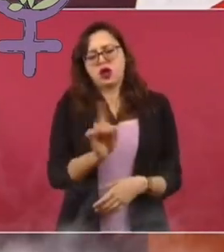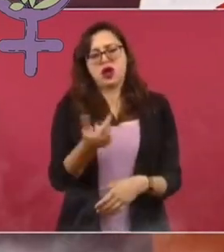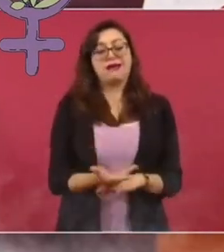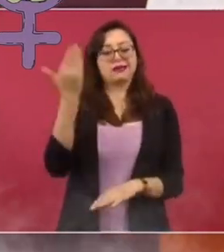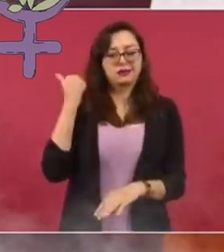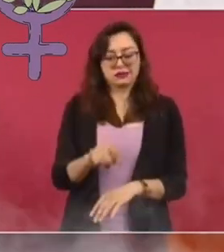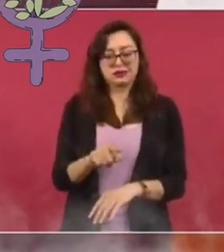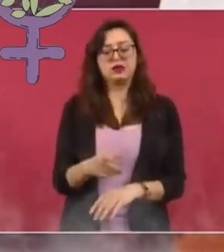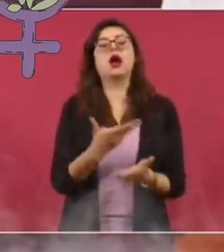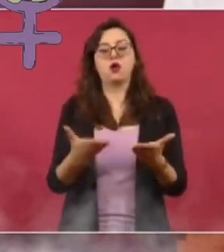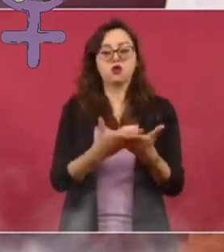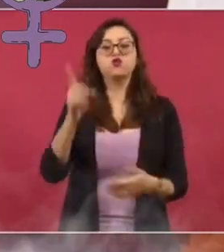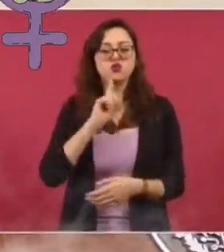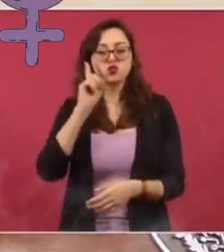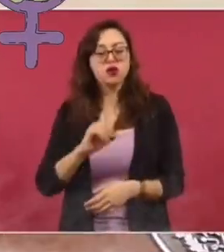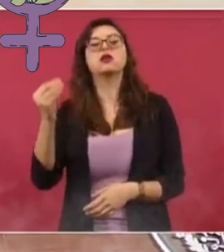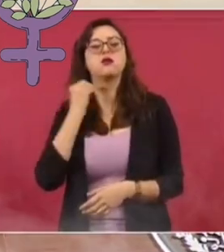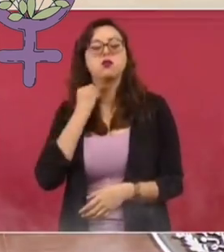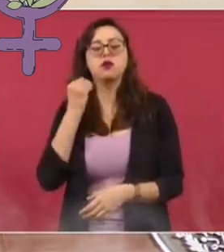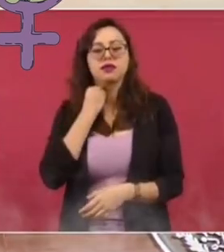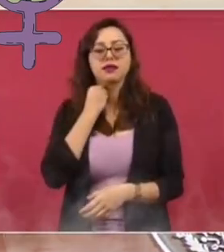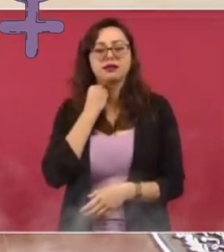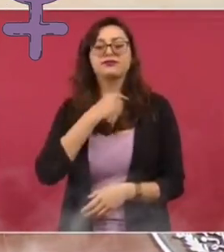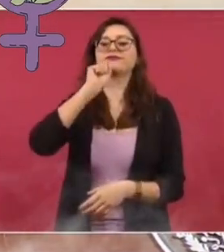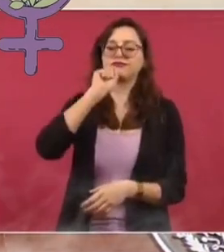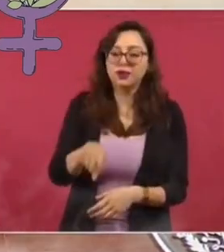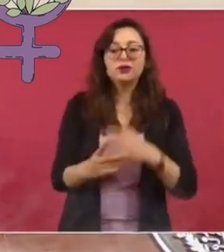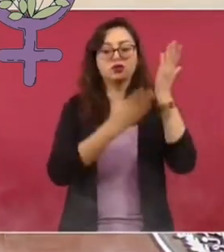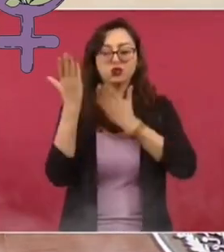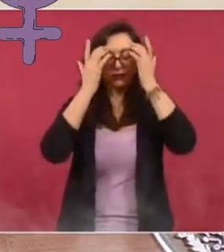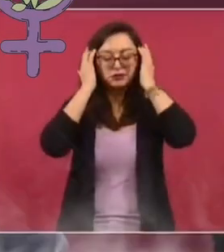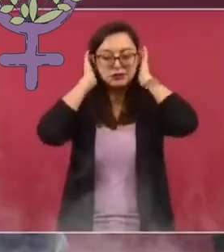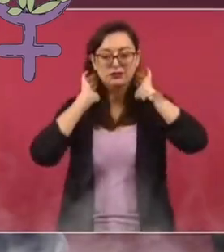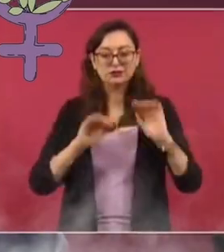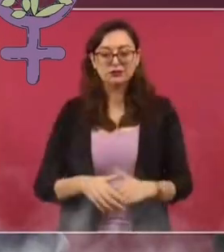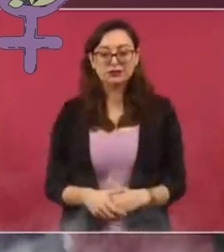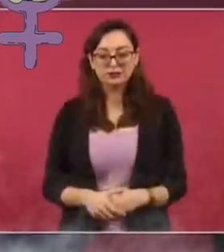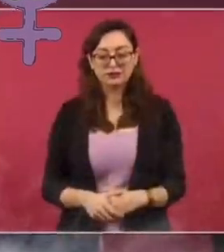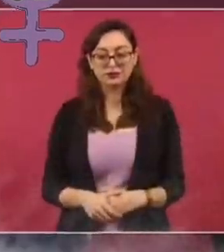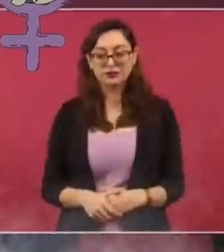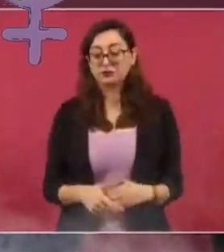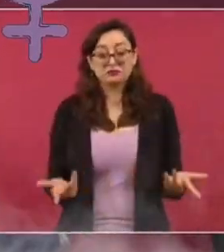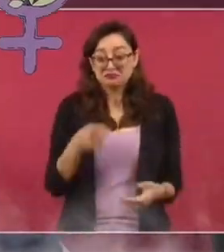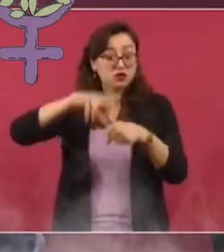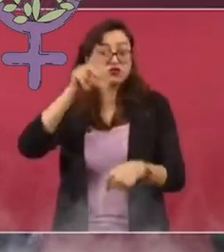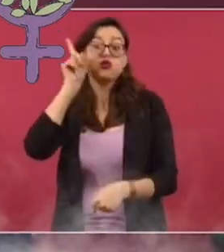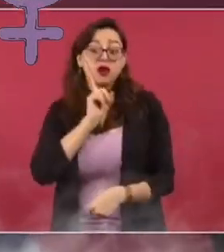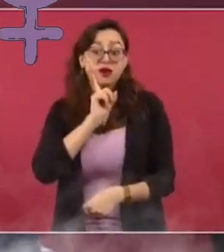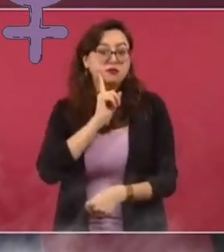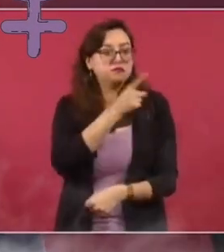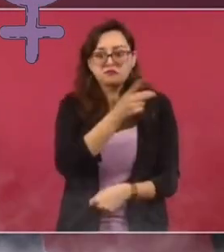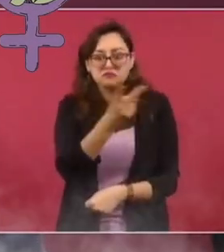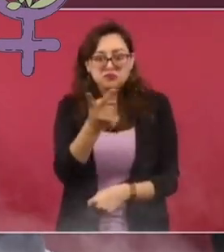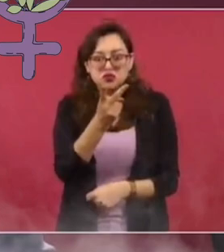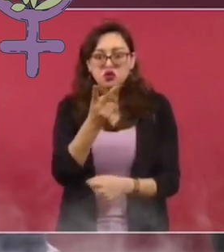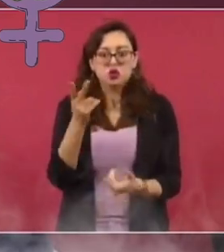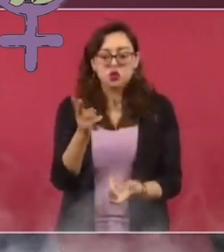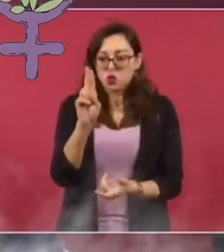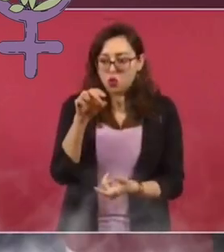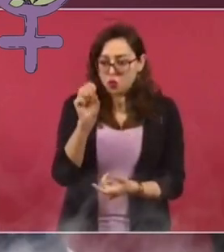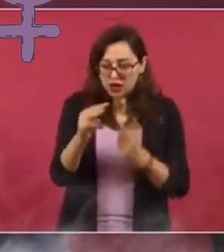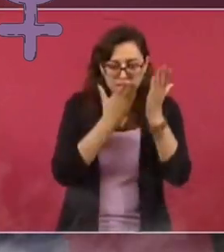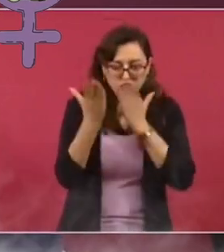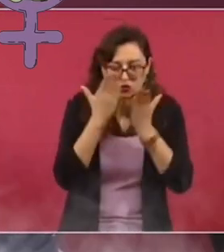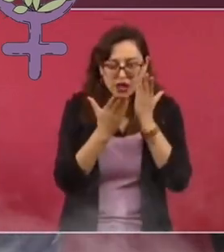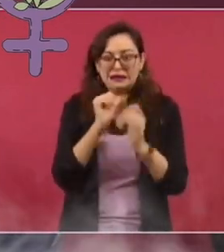abogada que también se formó en el ITAM. Y que no pasó por la UNAM. ¿Dónde quedaron los alumnos de Carpizo?